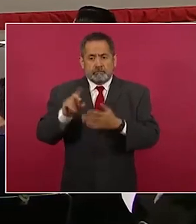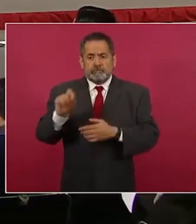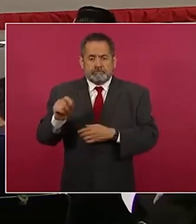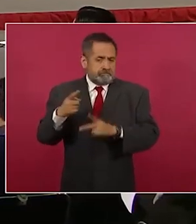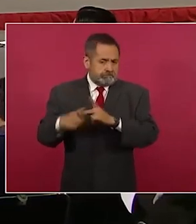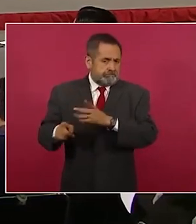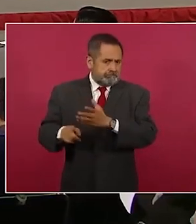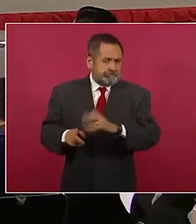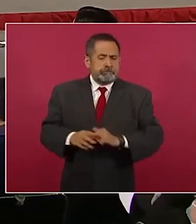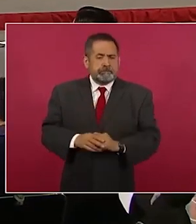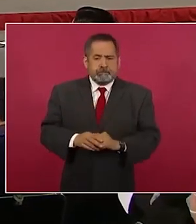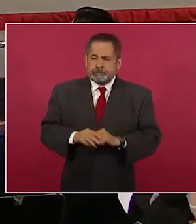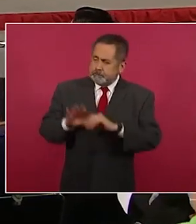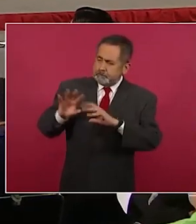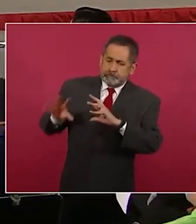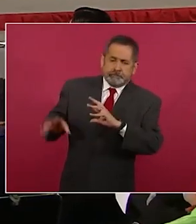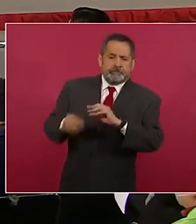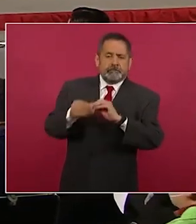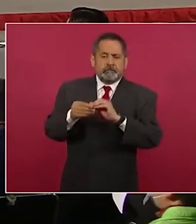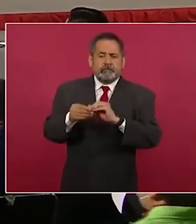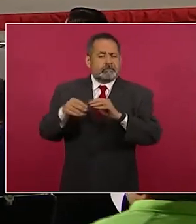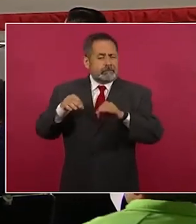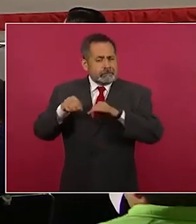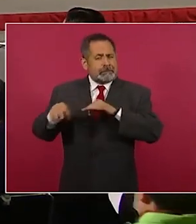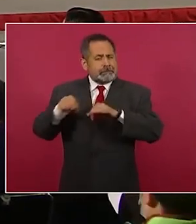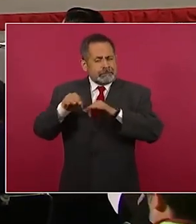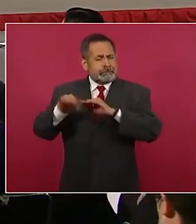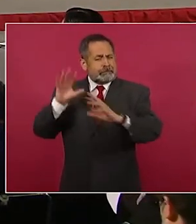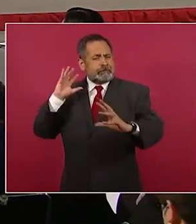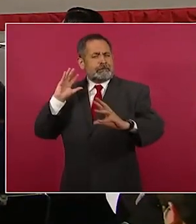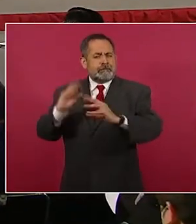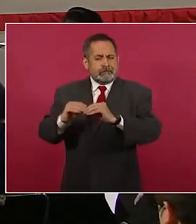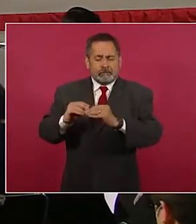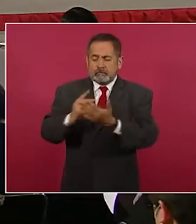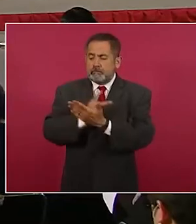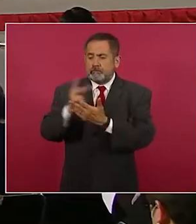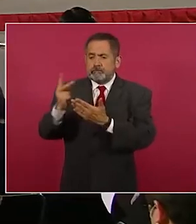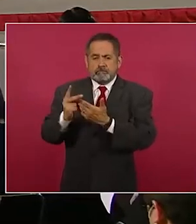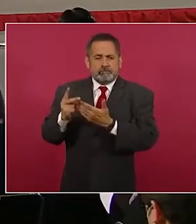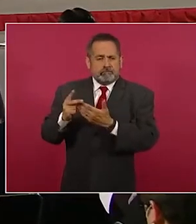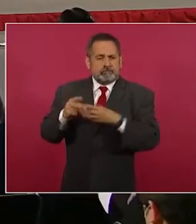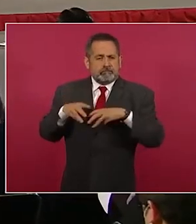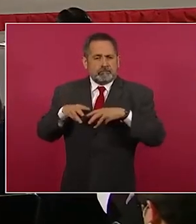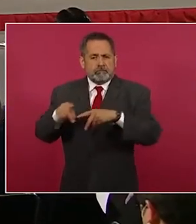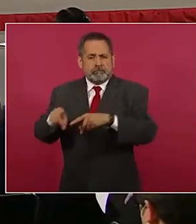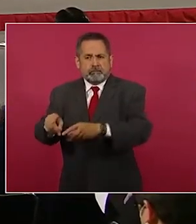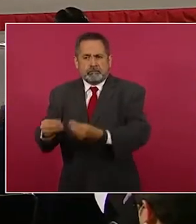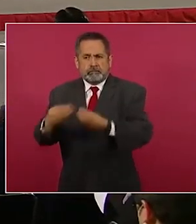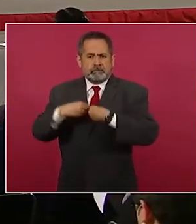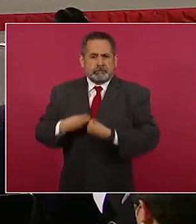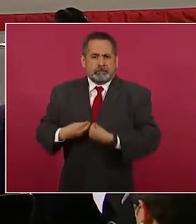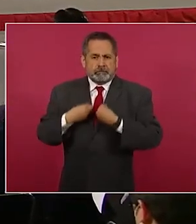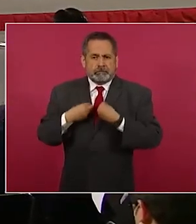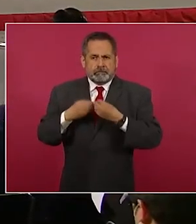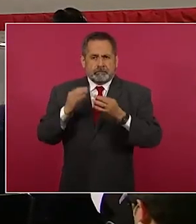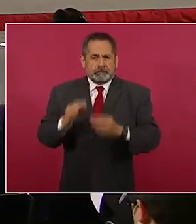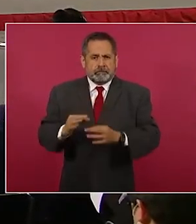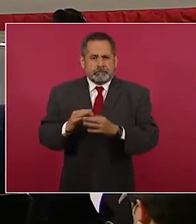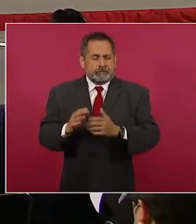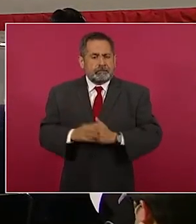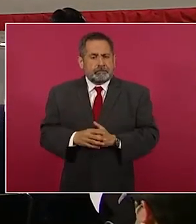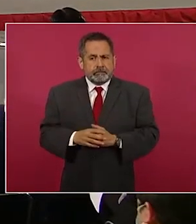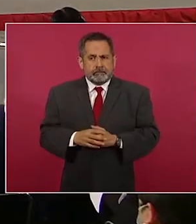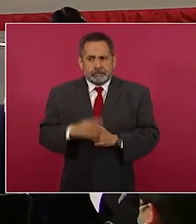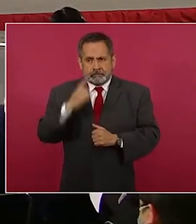aquí es una sumatoria de todo el trabajo que hace este programa. Es un programa de reforestación y está abarcando